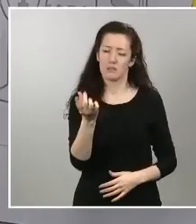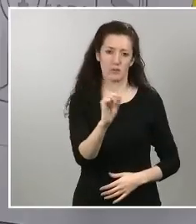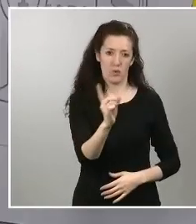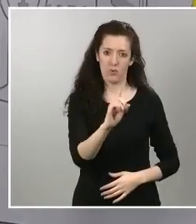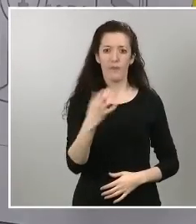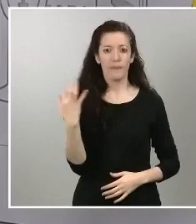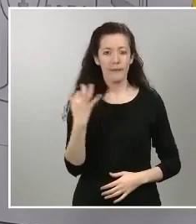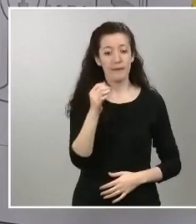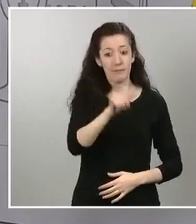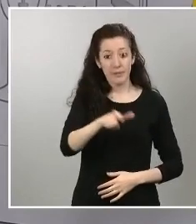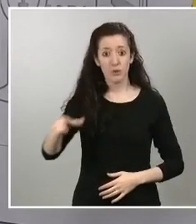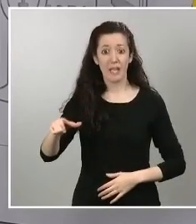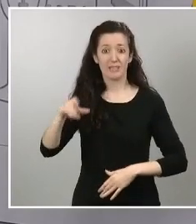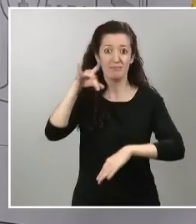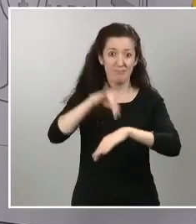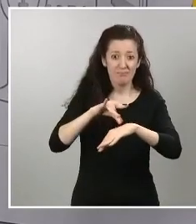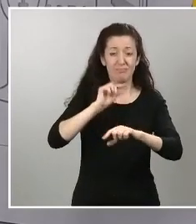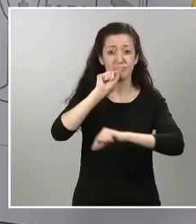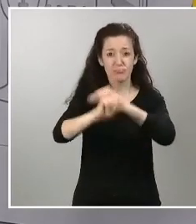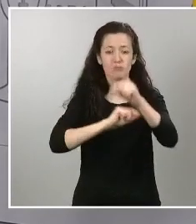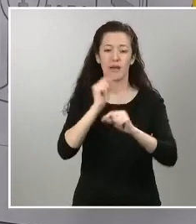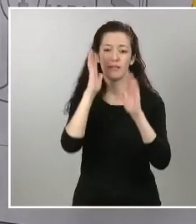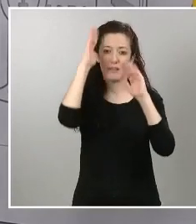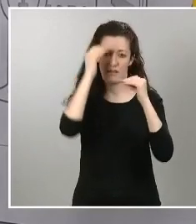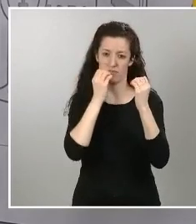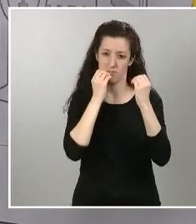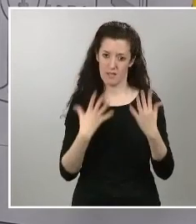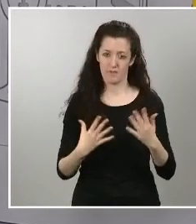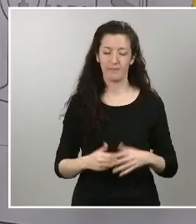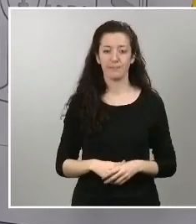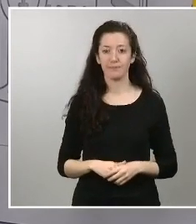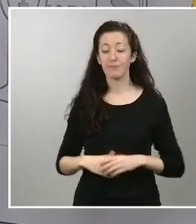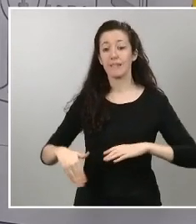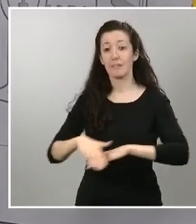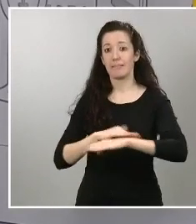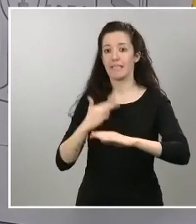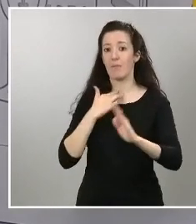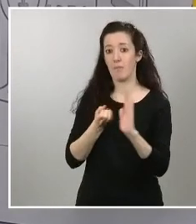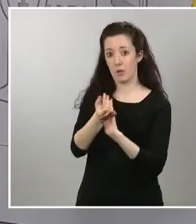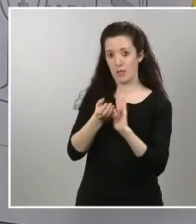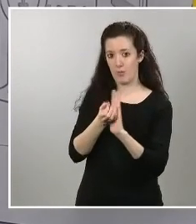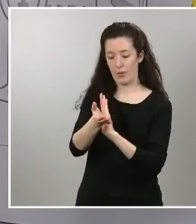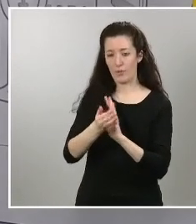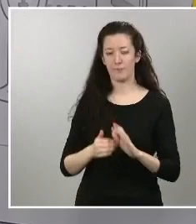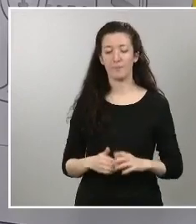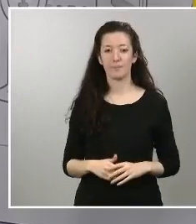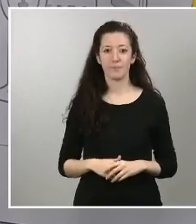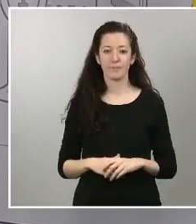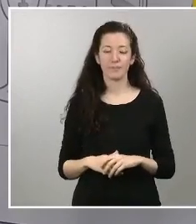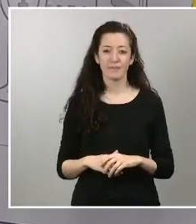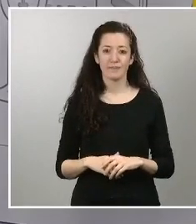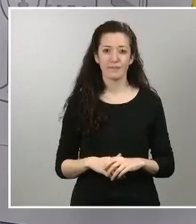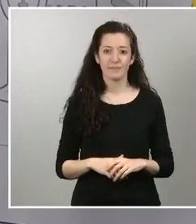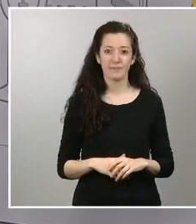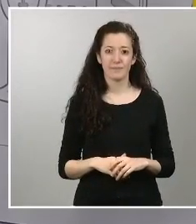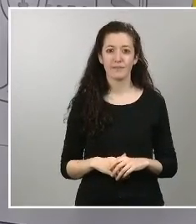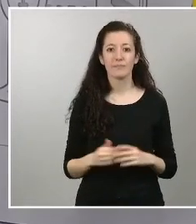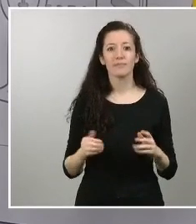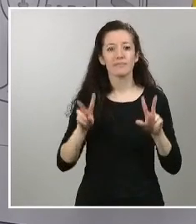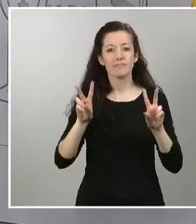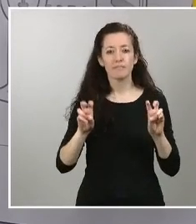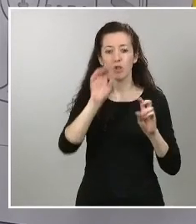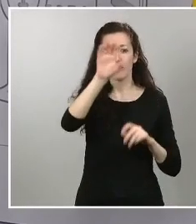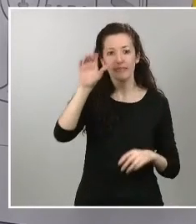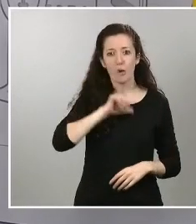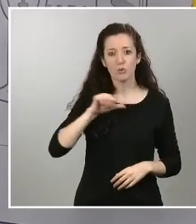portavoz varios medios de comunicación también coinciden en la pregunta sobre la unidad de acción con las comunidades autónomas y las discrepancias surgidas por ejemplo